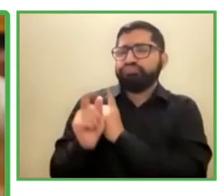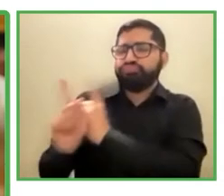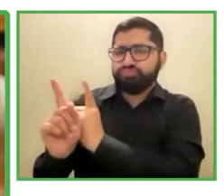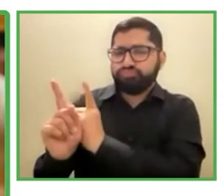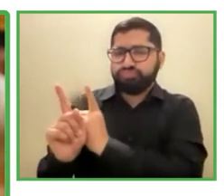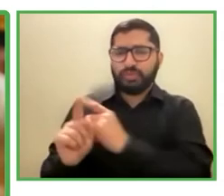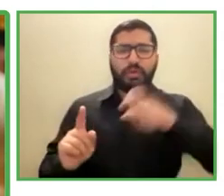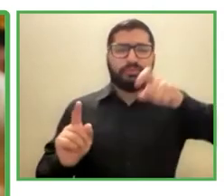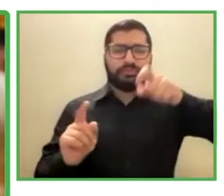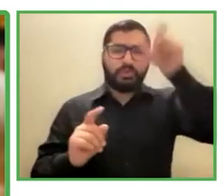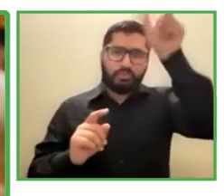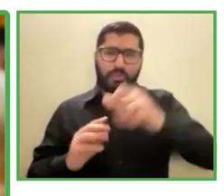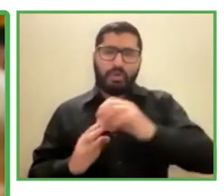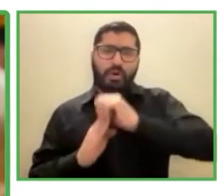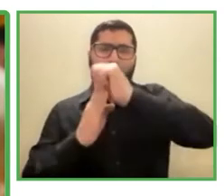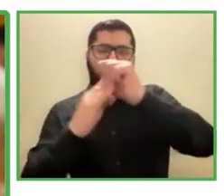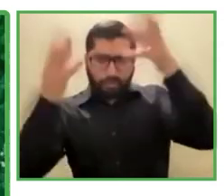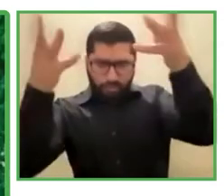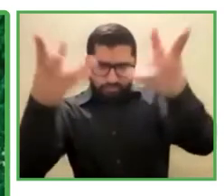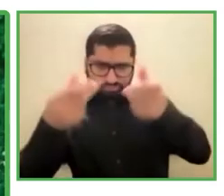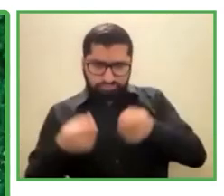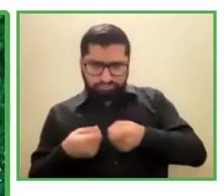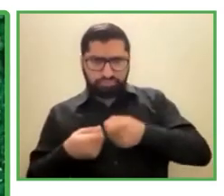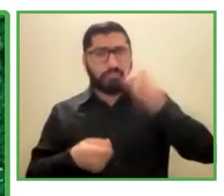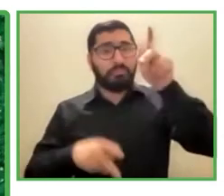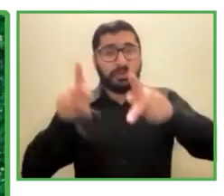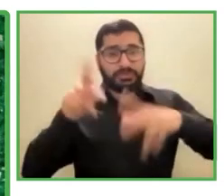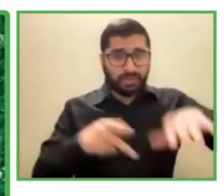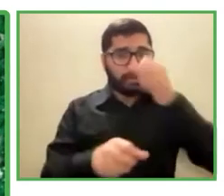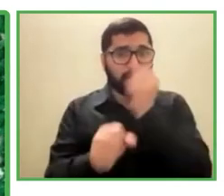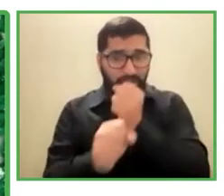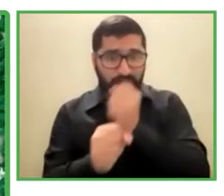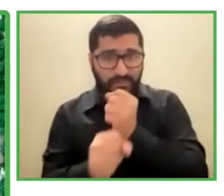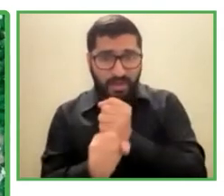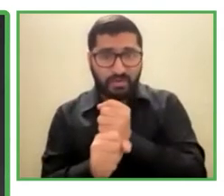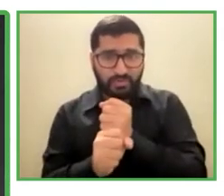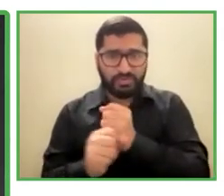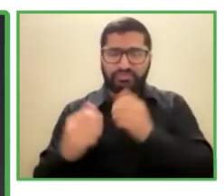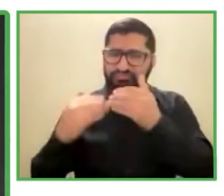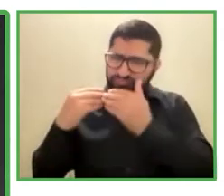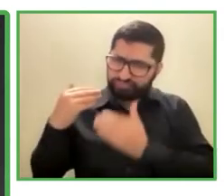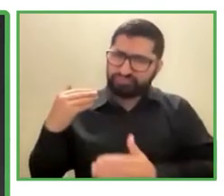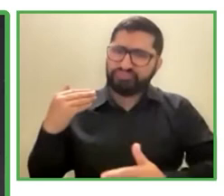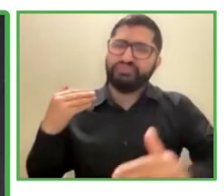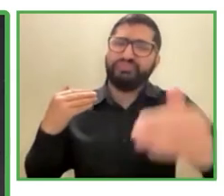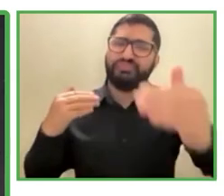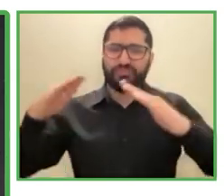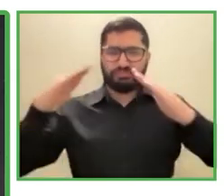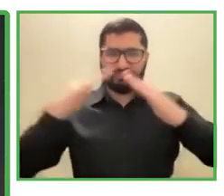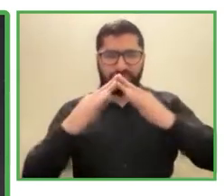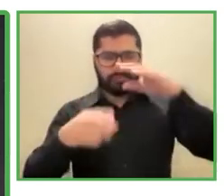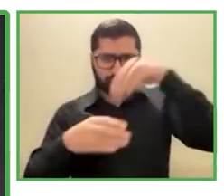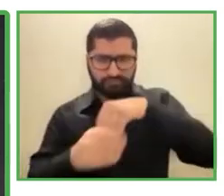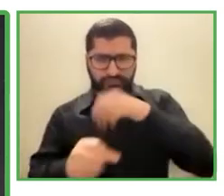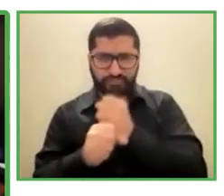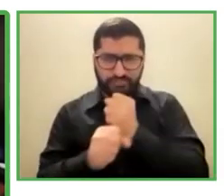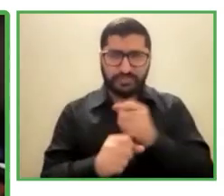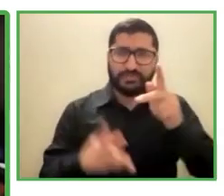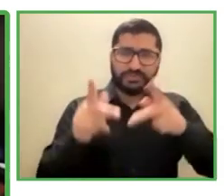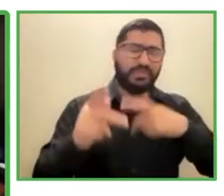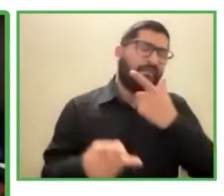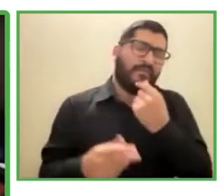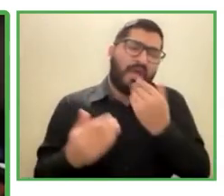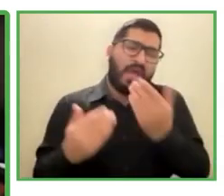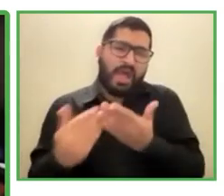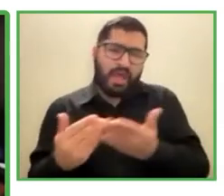por parte de los mismos que trabajan de manera remota y para las personas. Esta conveniencia y flexibilidad nos entra una integración entre la